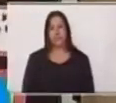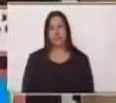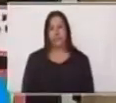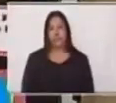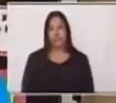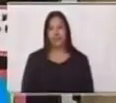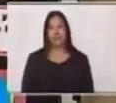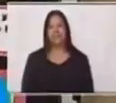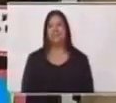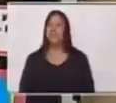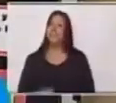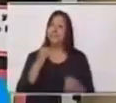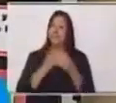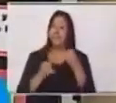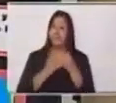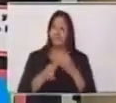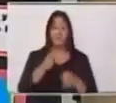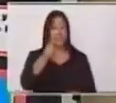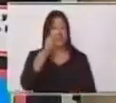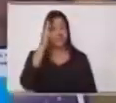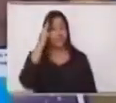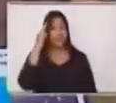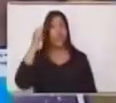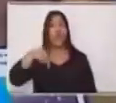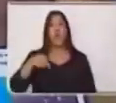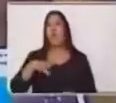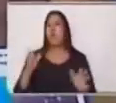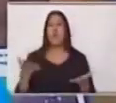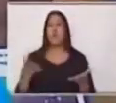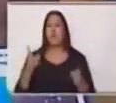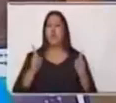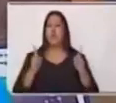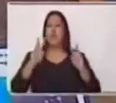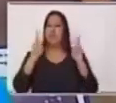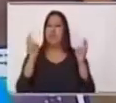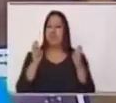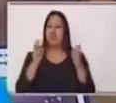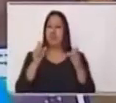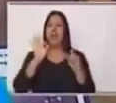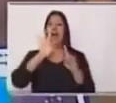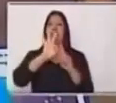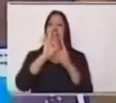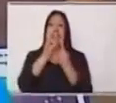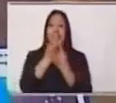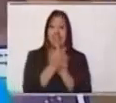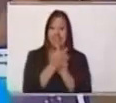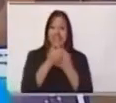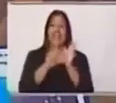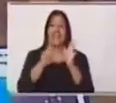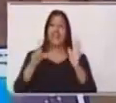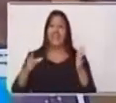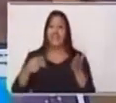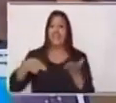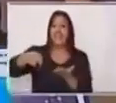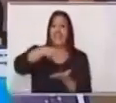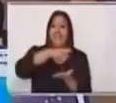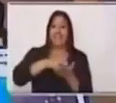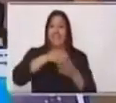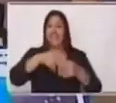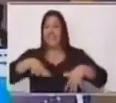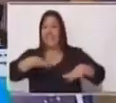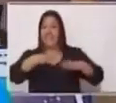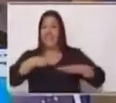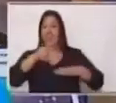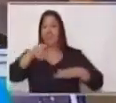Para terminar, recuerda que hoy desarrollamos el tema, tradiciones literarias regionales. ¿Has aprendido cuáles son sus